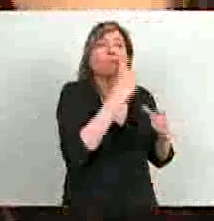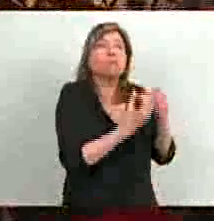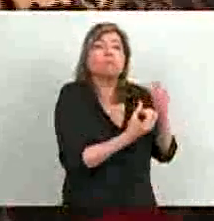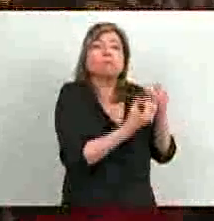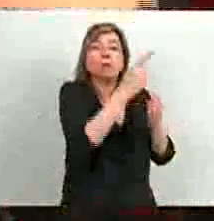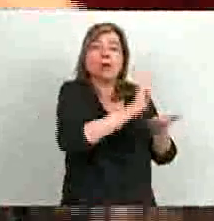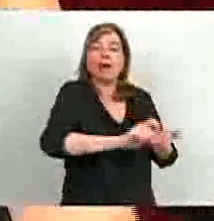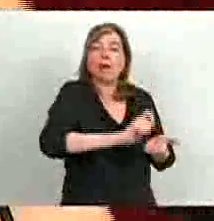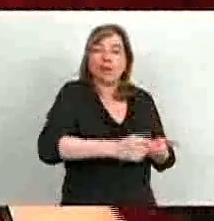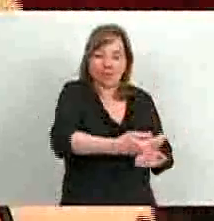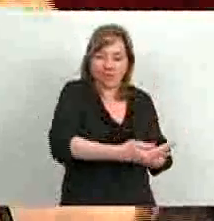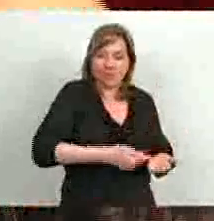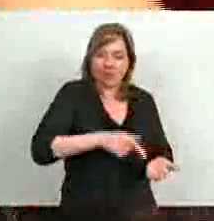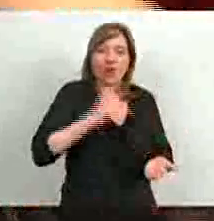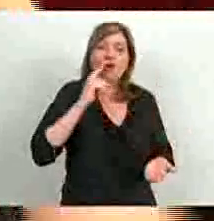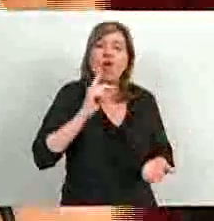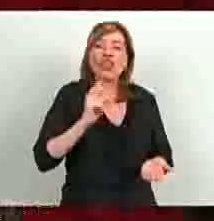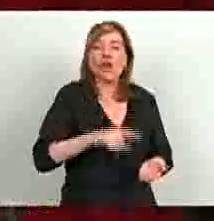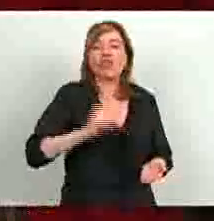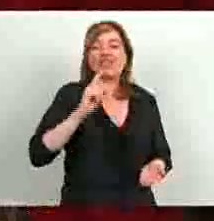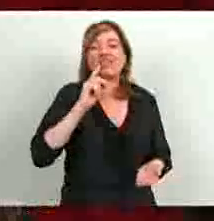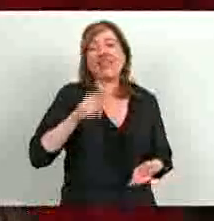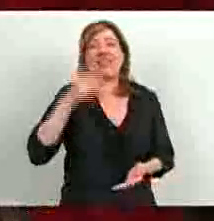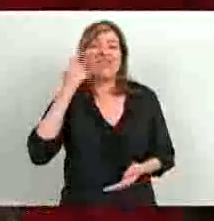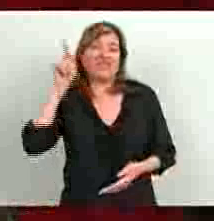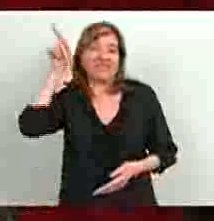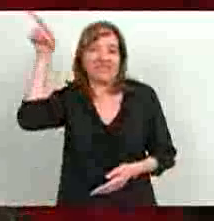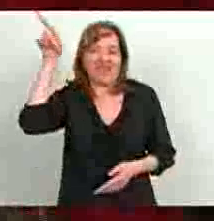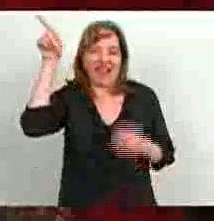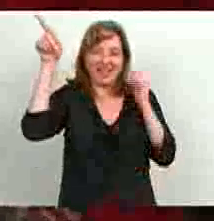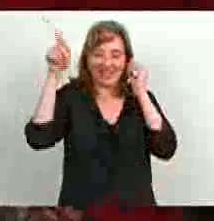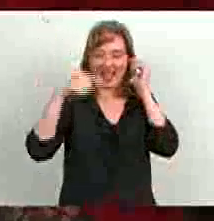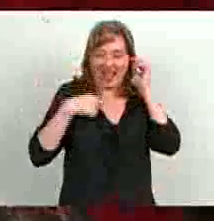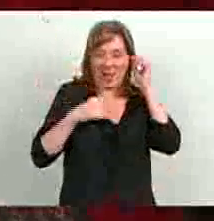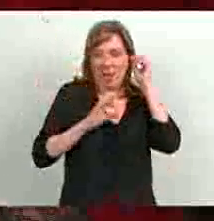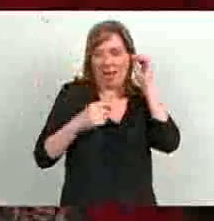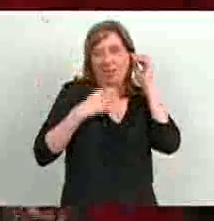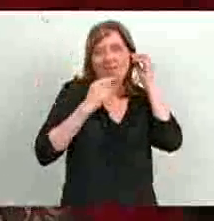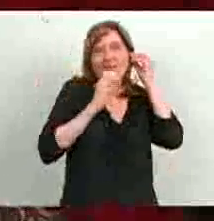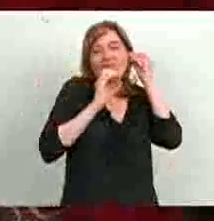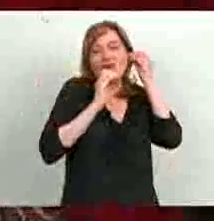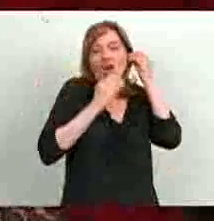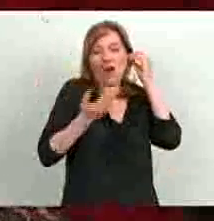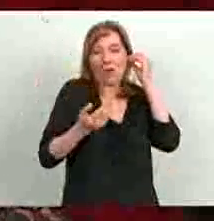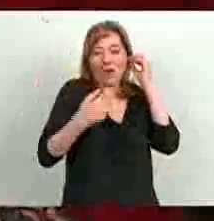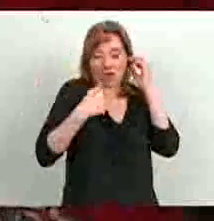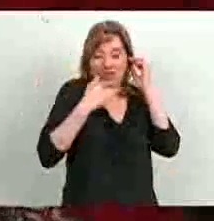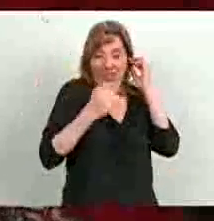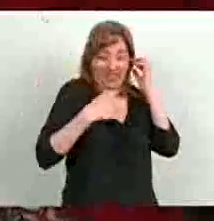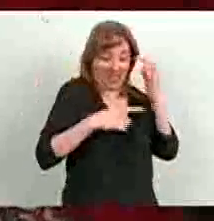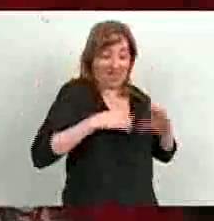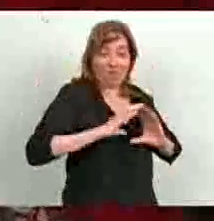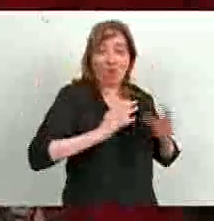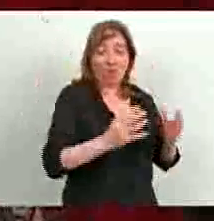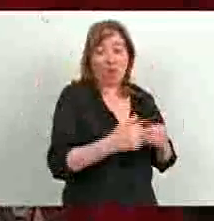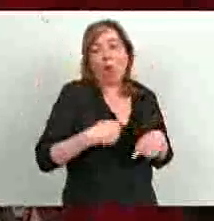el autor de la codificación civil francesa. Yo, medio en broma, medio en serio, le decía a los integrantes de la Comisión